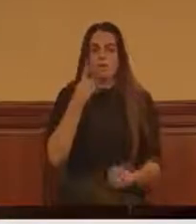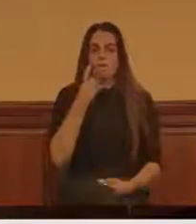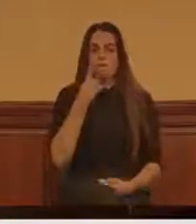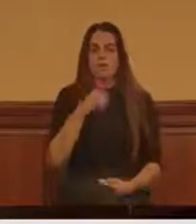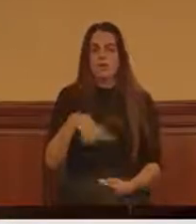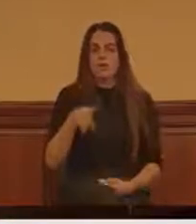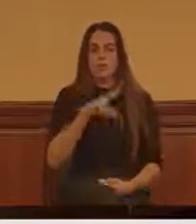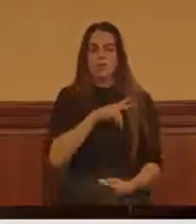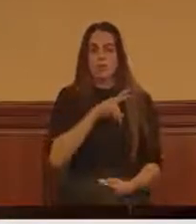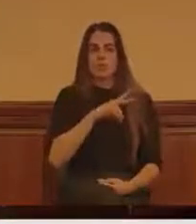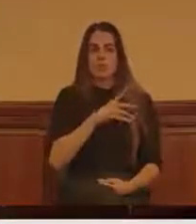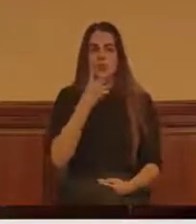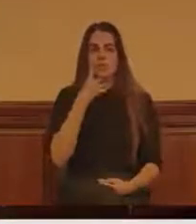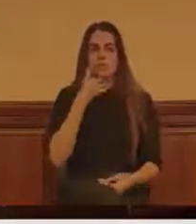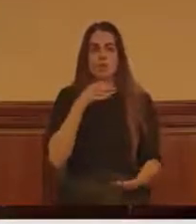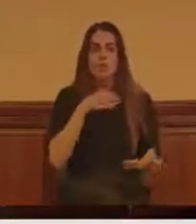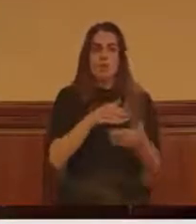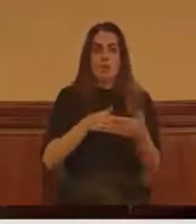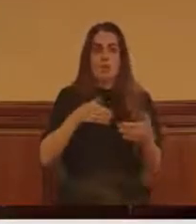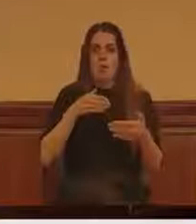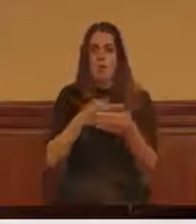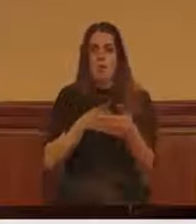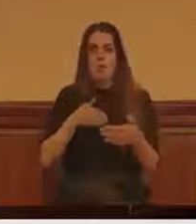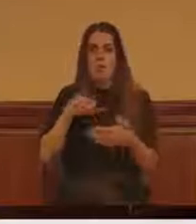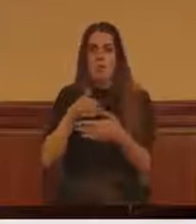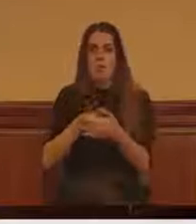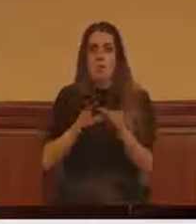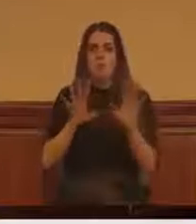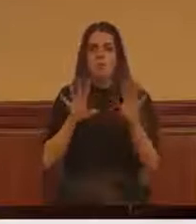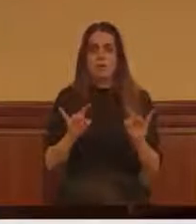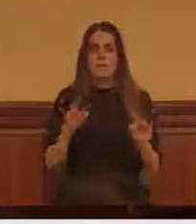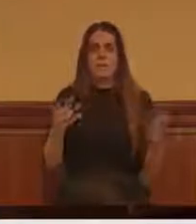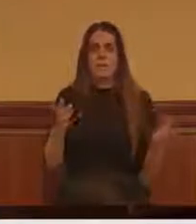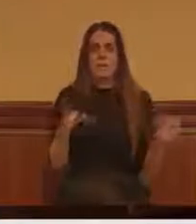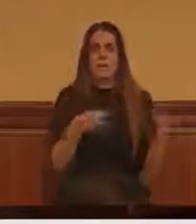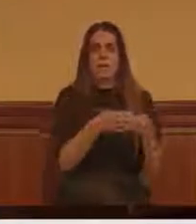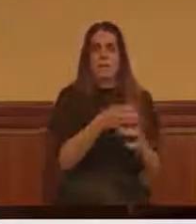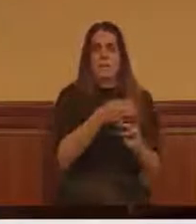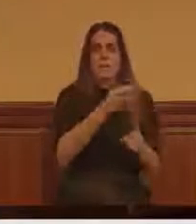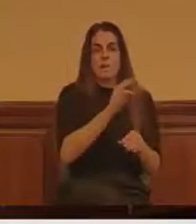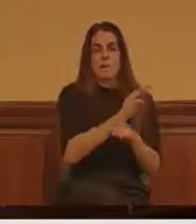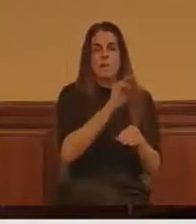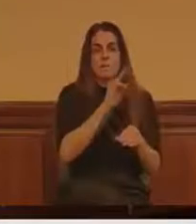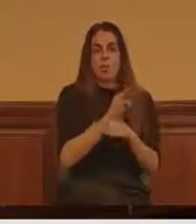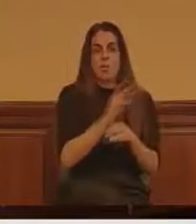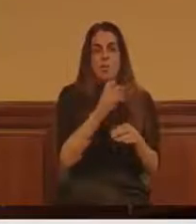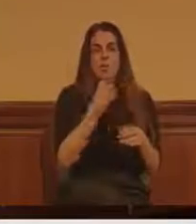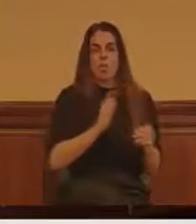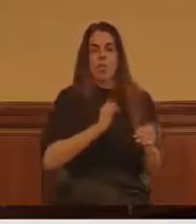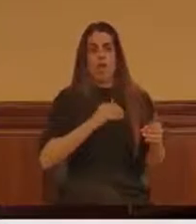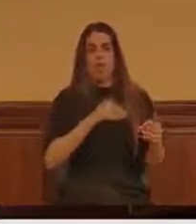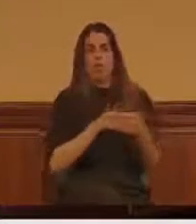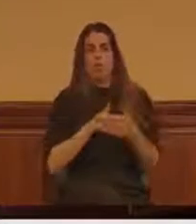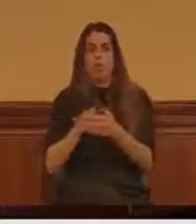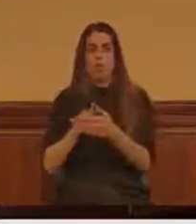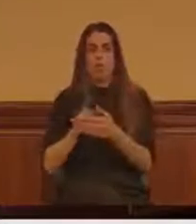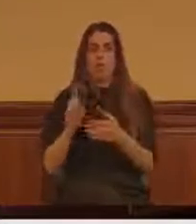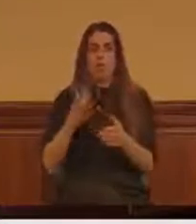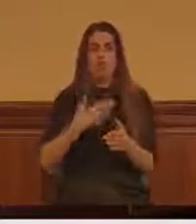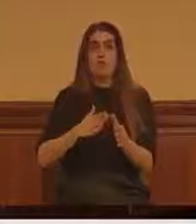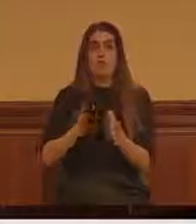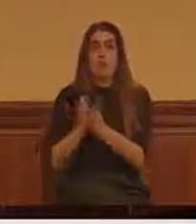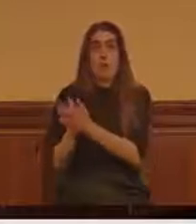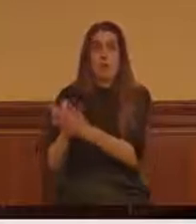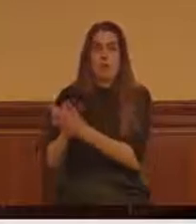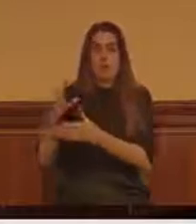esas piedras en el camino no las pusieron el Partido Popular, que estaba en la oposición, sino que nuestros propios compañeros de